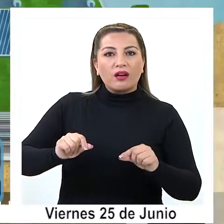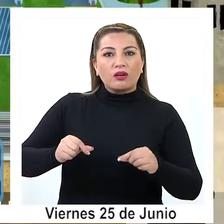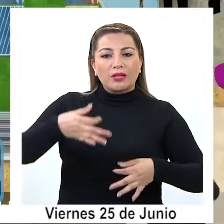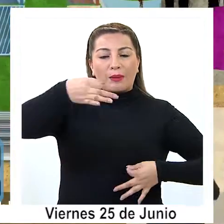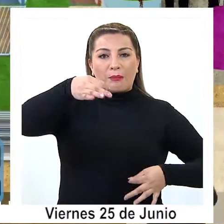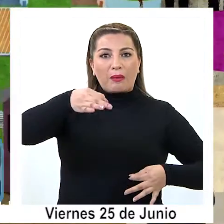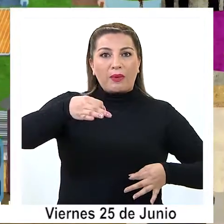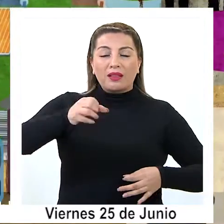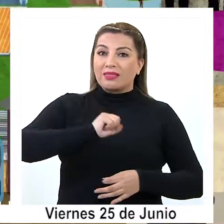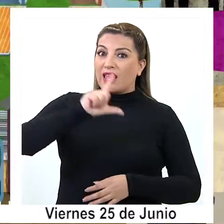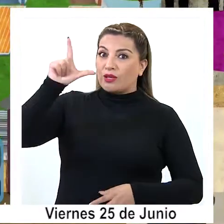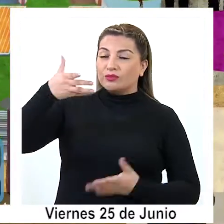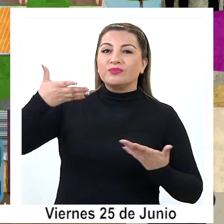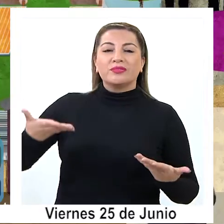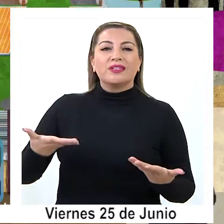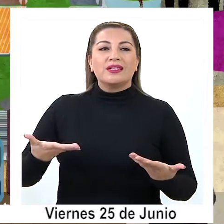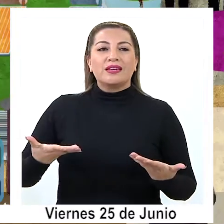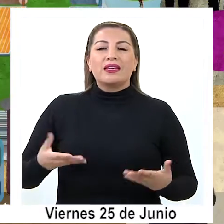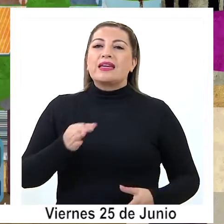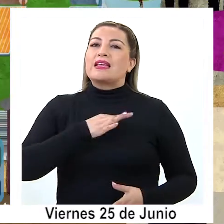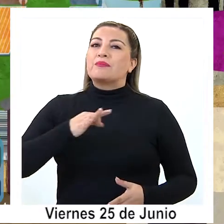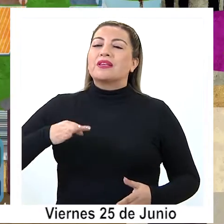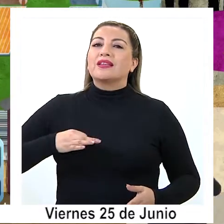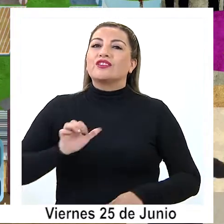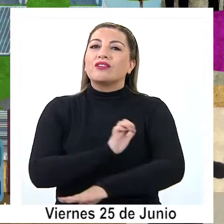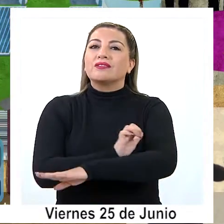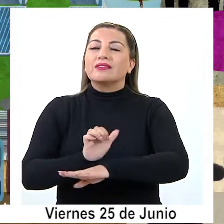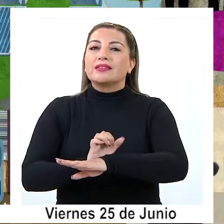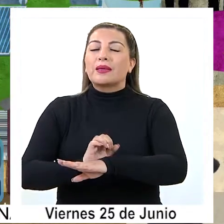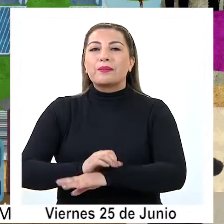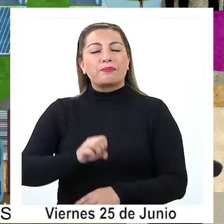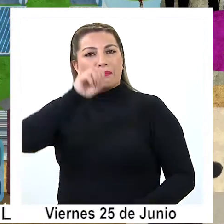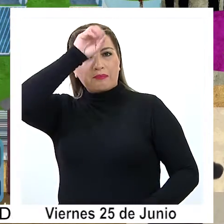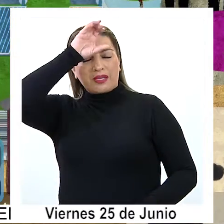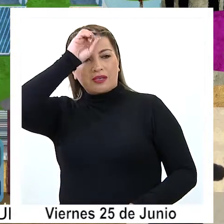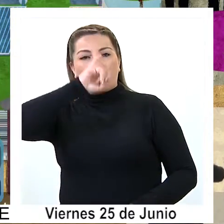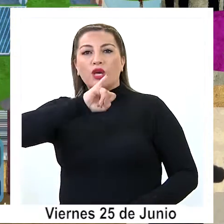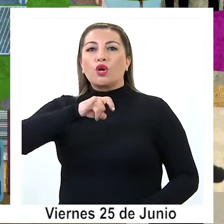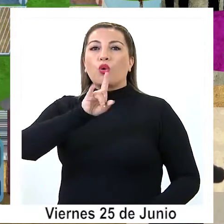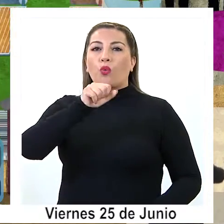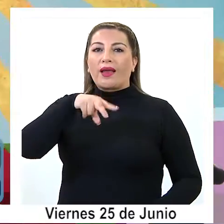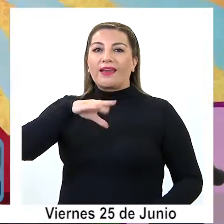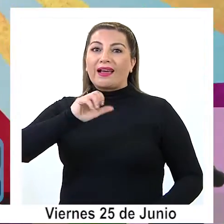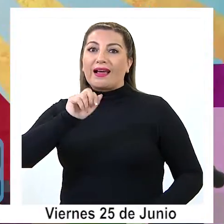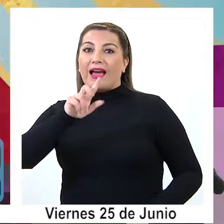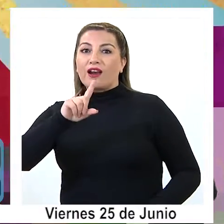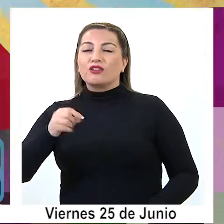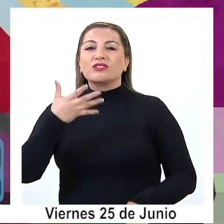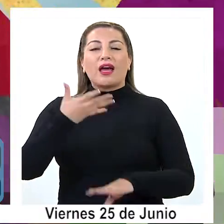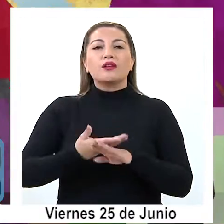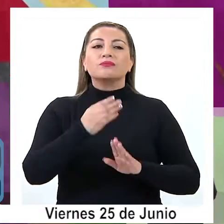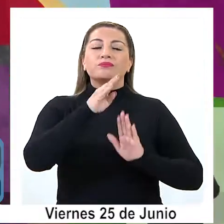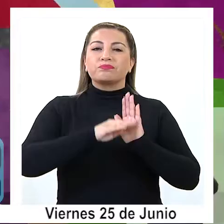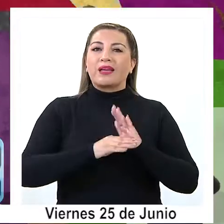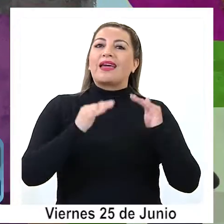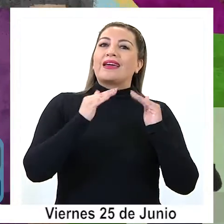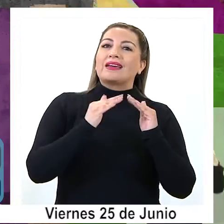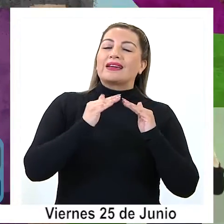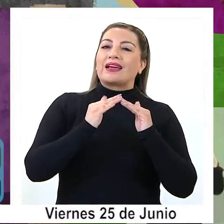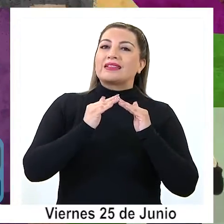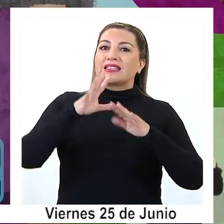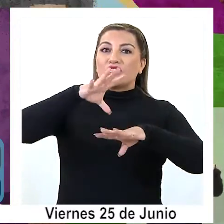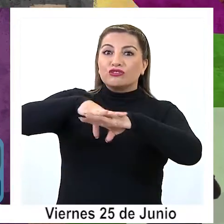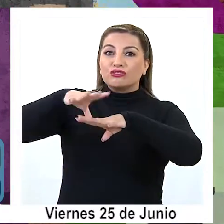cuentas de electricidad, el biministro de Energía y Minería, Juan Carlos Llobet, lanzó el programa Casa Solar